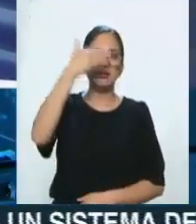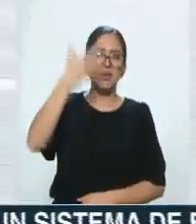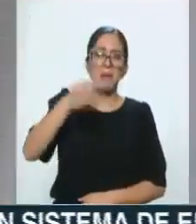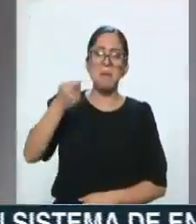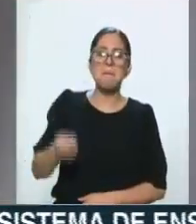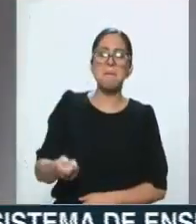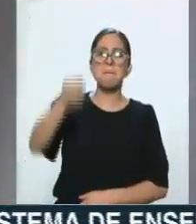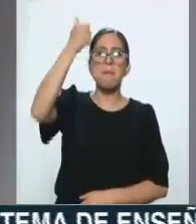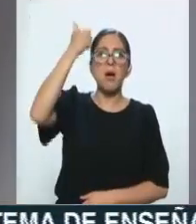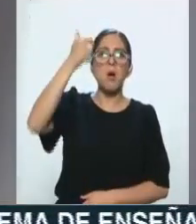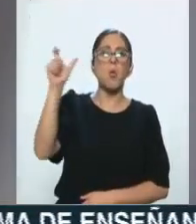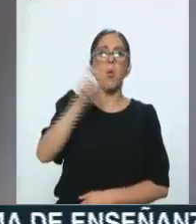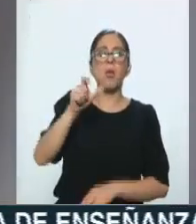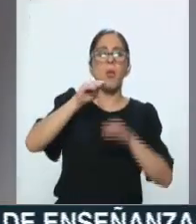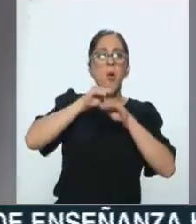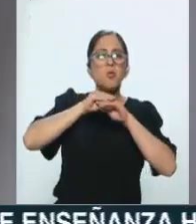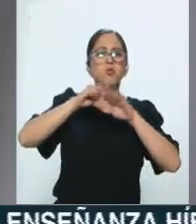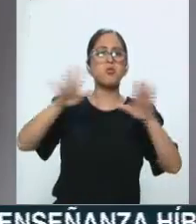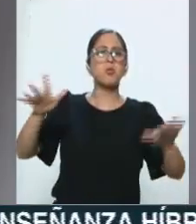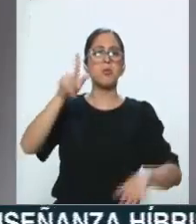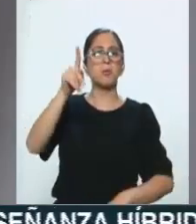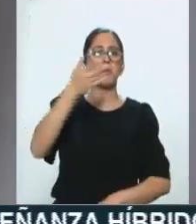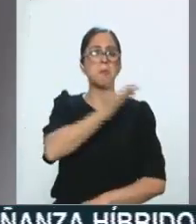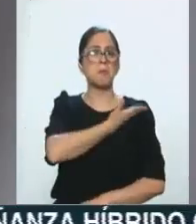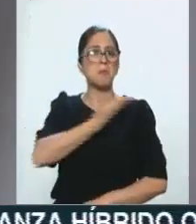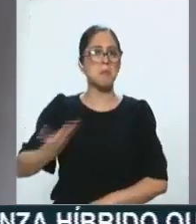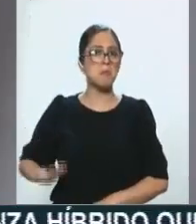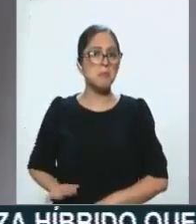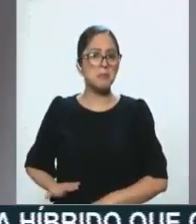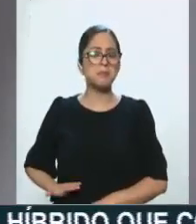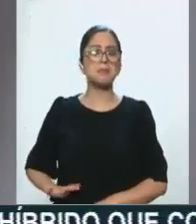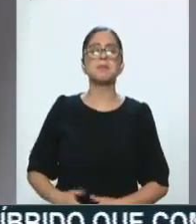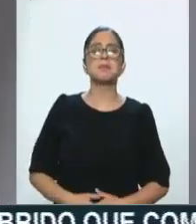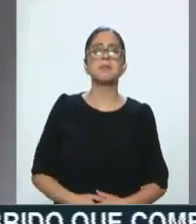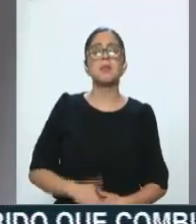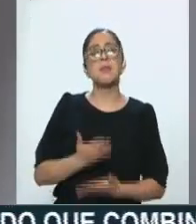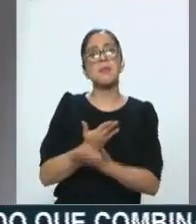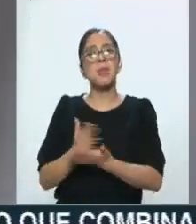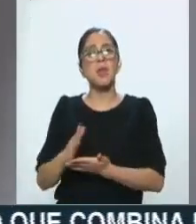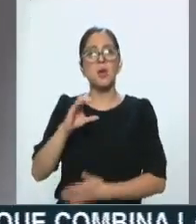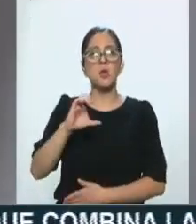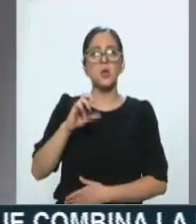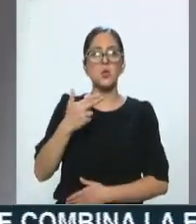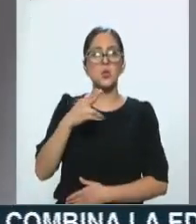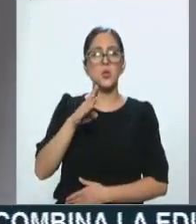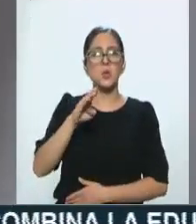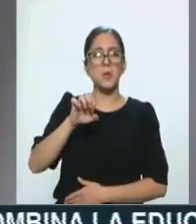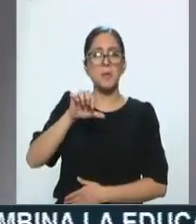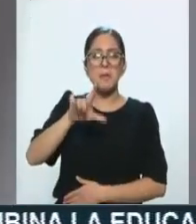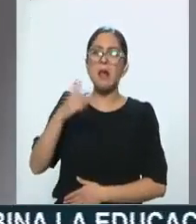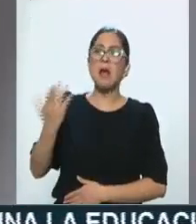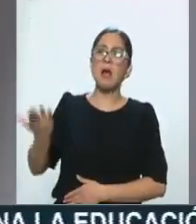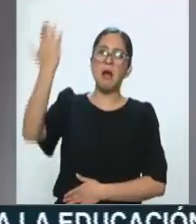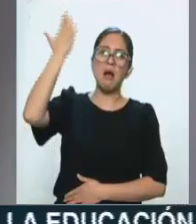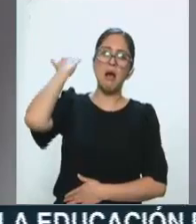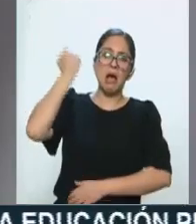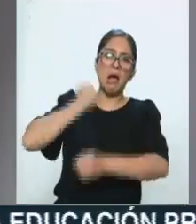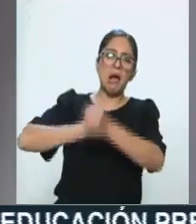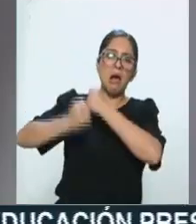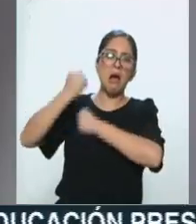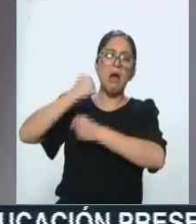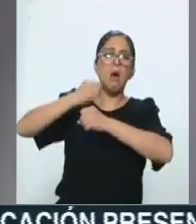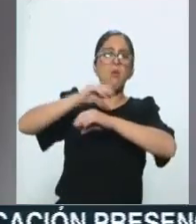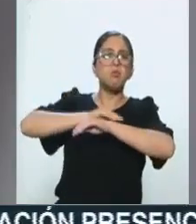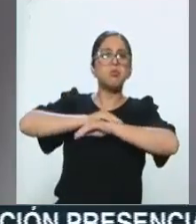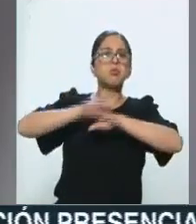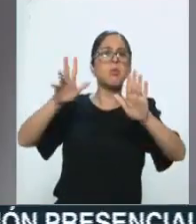mención desde la presidencia, y pues desde que Chumel Torres hace algunos años publicó un video burlándose el